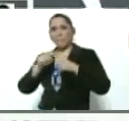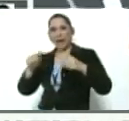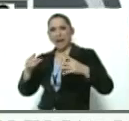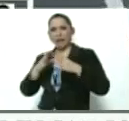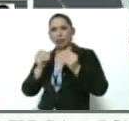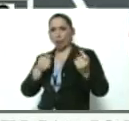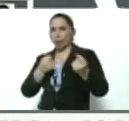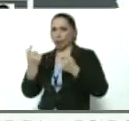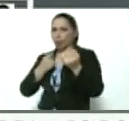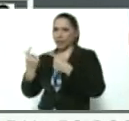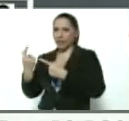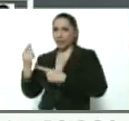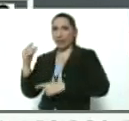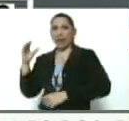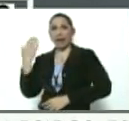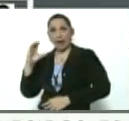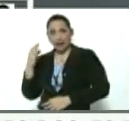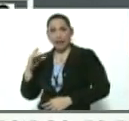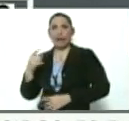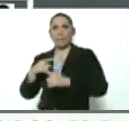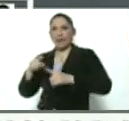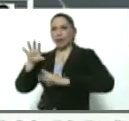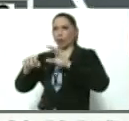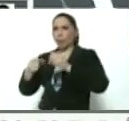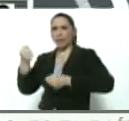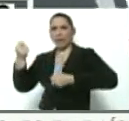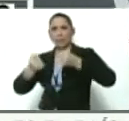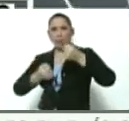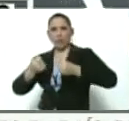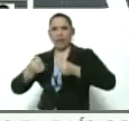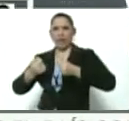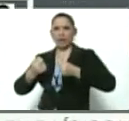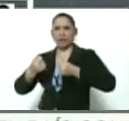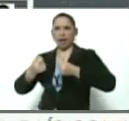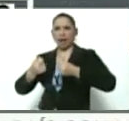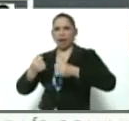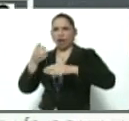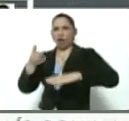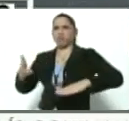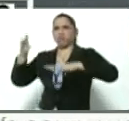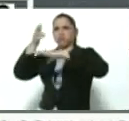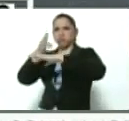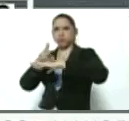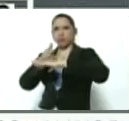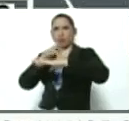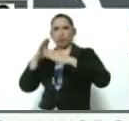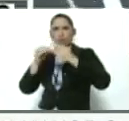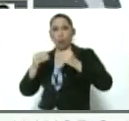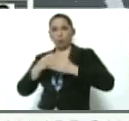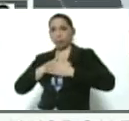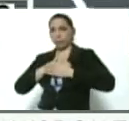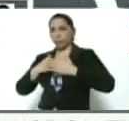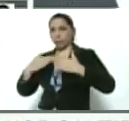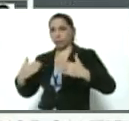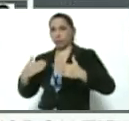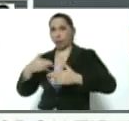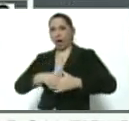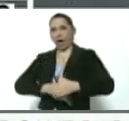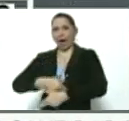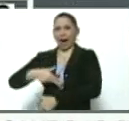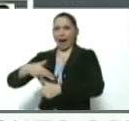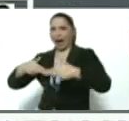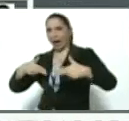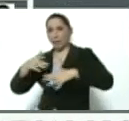vale decir, la adquisición de unas camionetas para ser blindadas, camionetas artilladas, la disposición de armas de alto